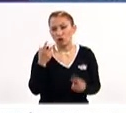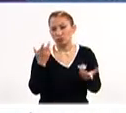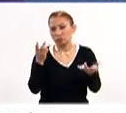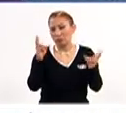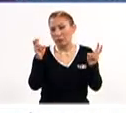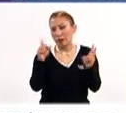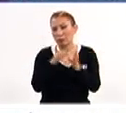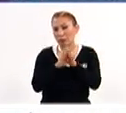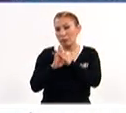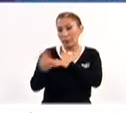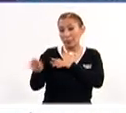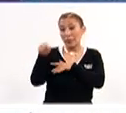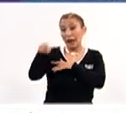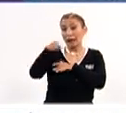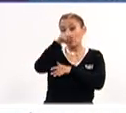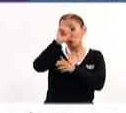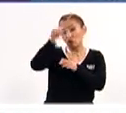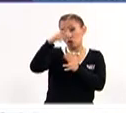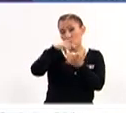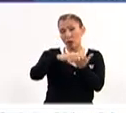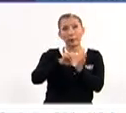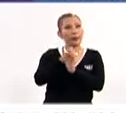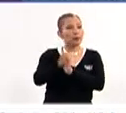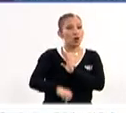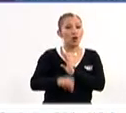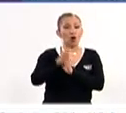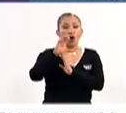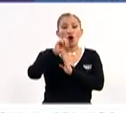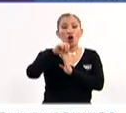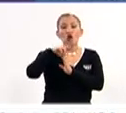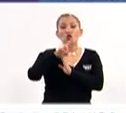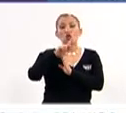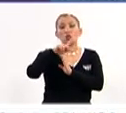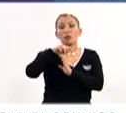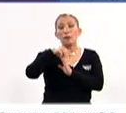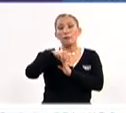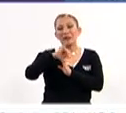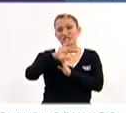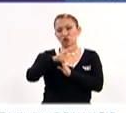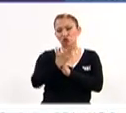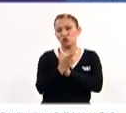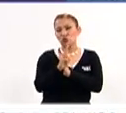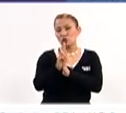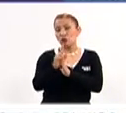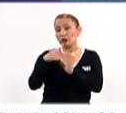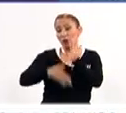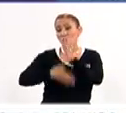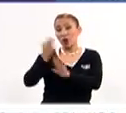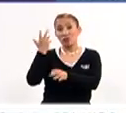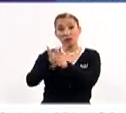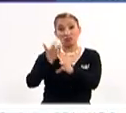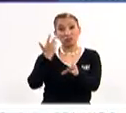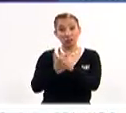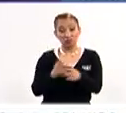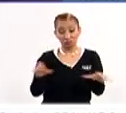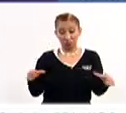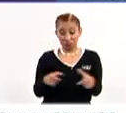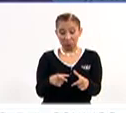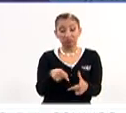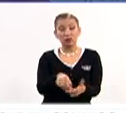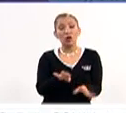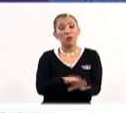migración y hay zonas. Pienso, por ejemplo, en Okumichu, que hay una gran población que se fue a Estados Unidos. ¿Cómo apoyan a esta